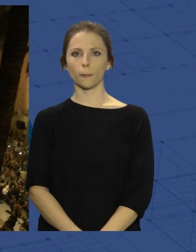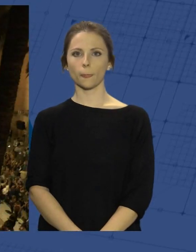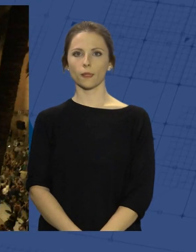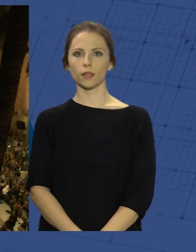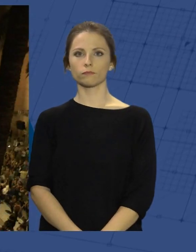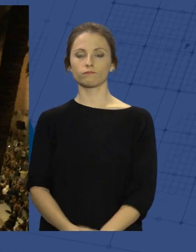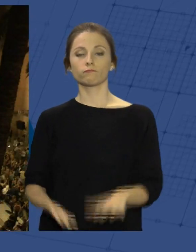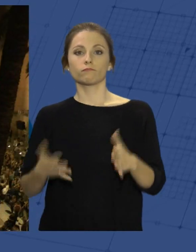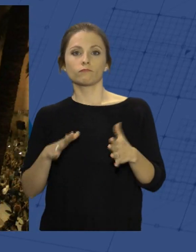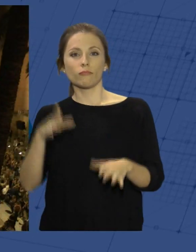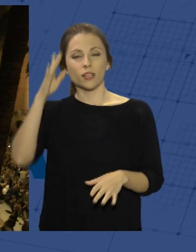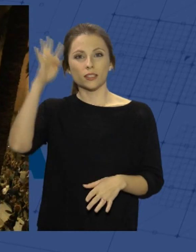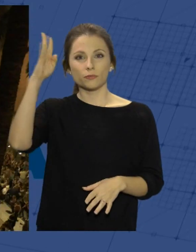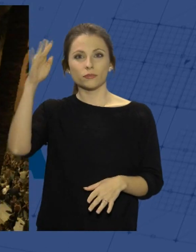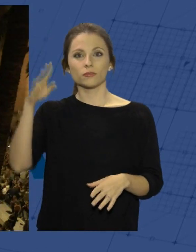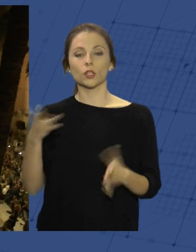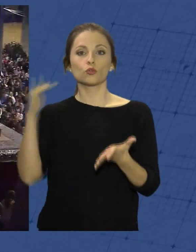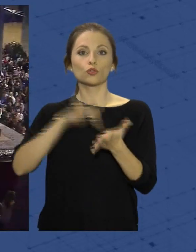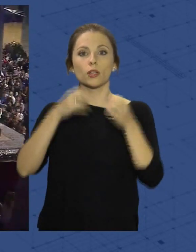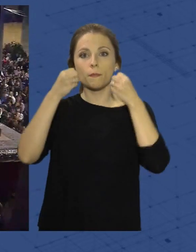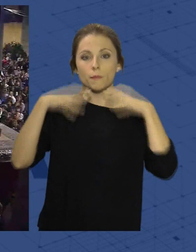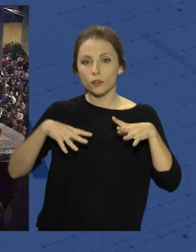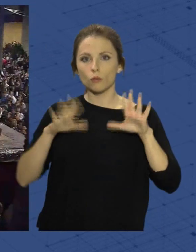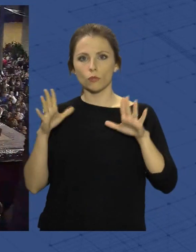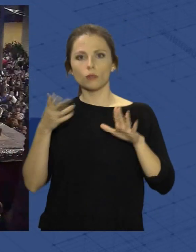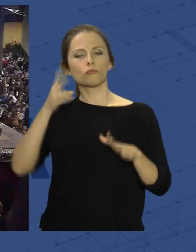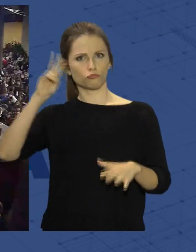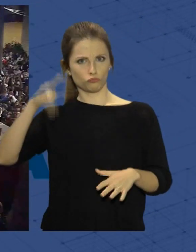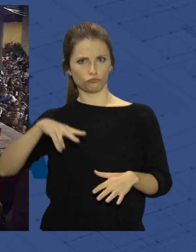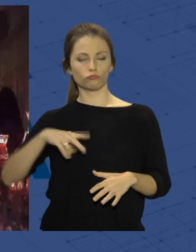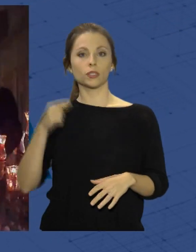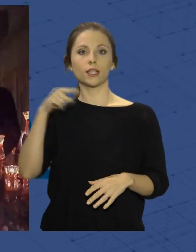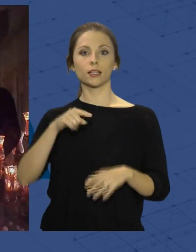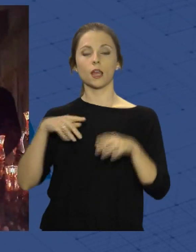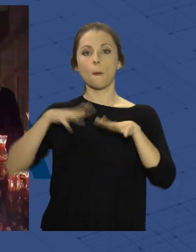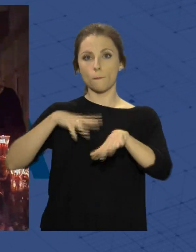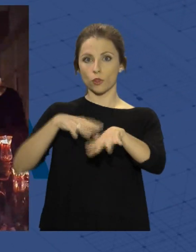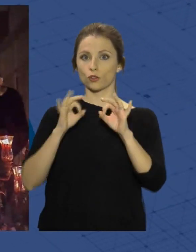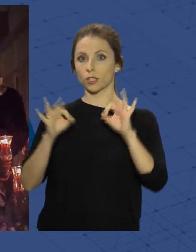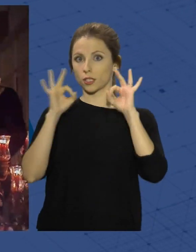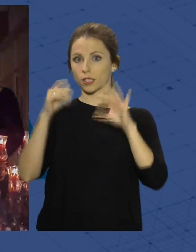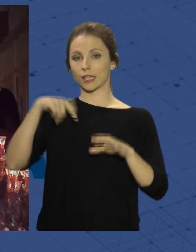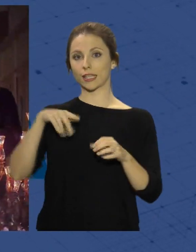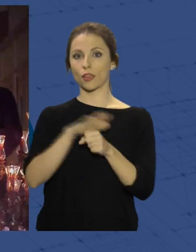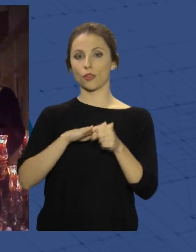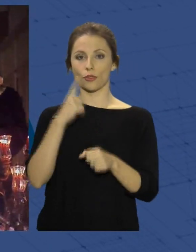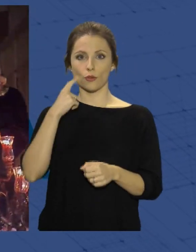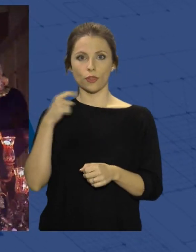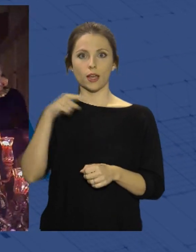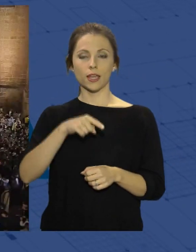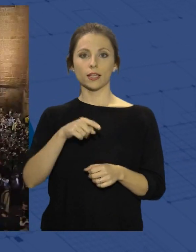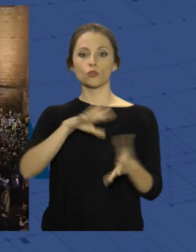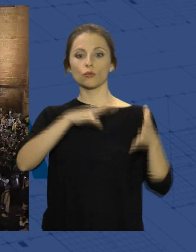Se esperaba que fuese un acontecimiento histórico y así ha sido. La procesión magna de este sábado ha hecho historia en la ciudad y la ha convertido en el evento religioso más